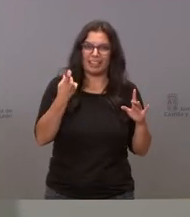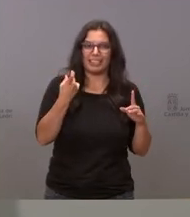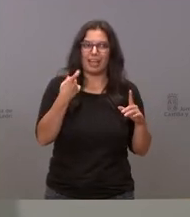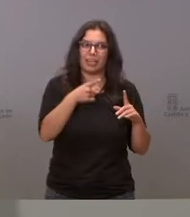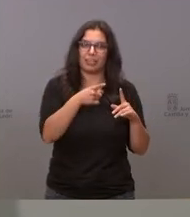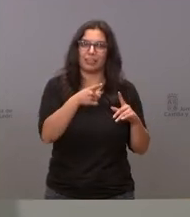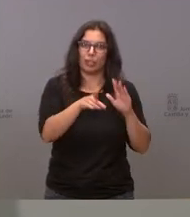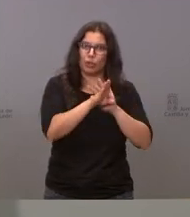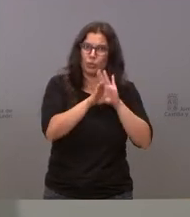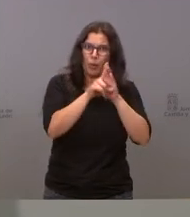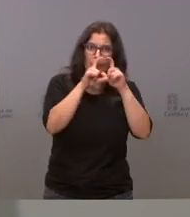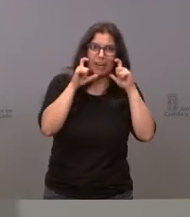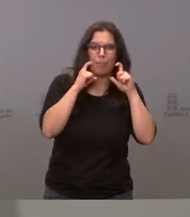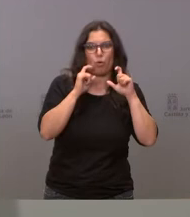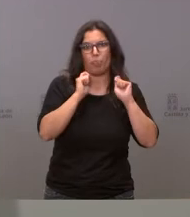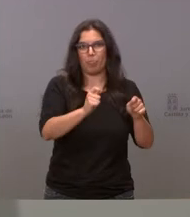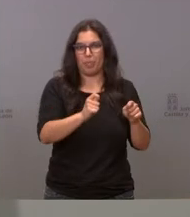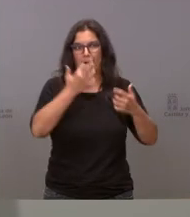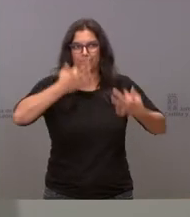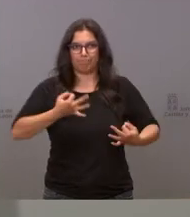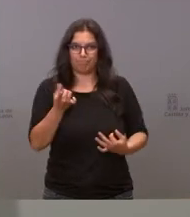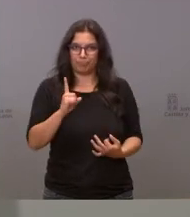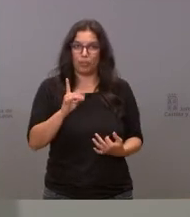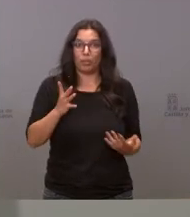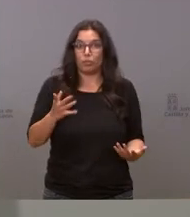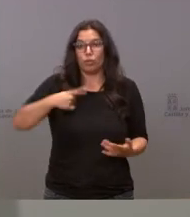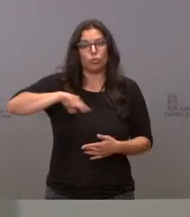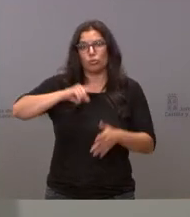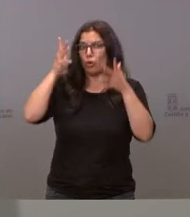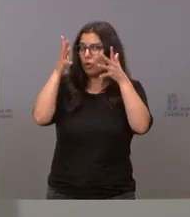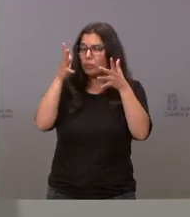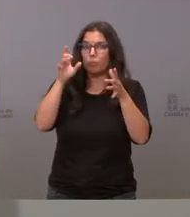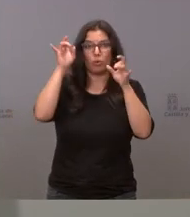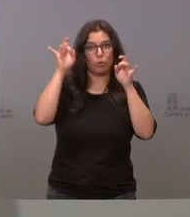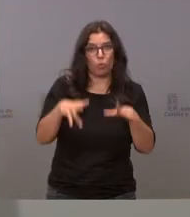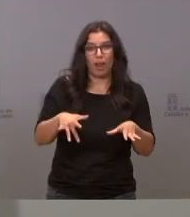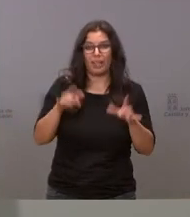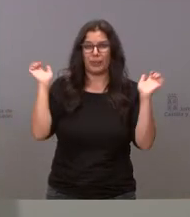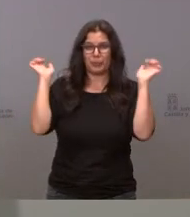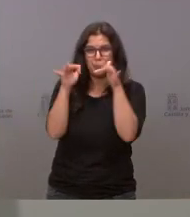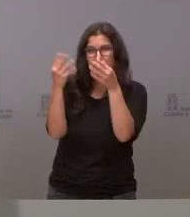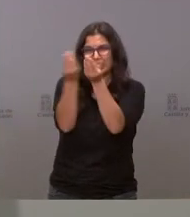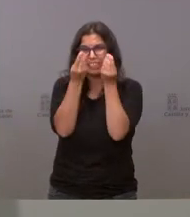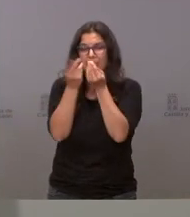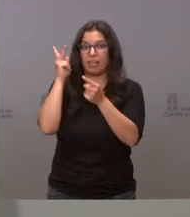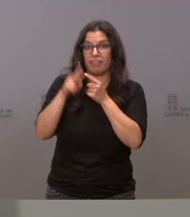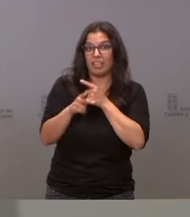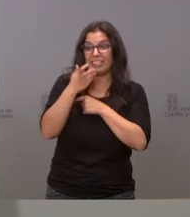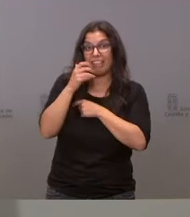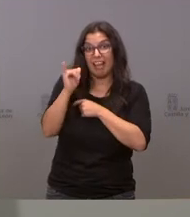posible el uso de la mascarilla nuestra recomendación va a seguir siendo la misma evitar aglomeraciones si hay aglomeraciones hay que usar la mascarilla si no se puede